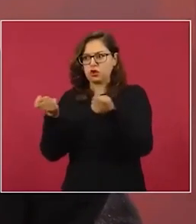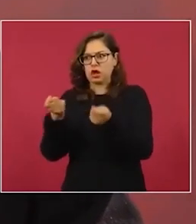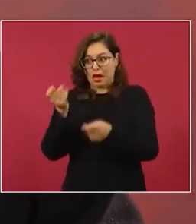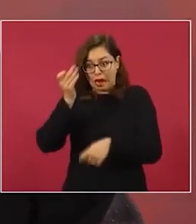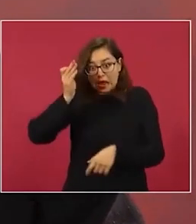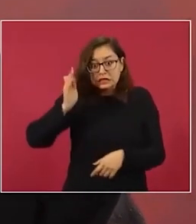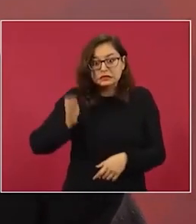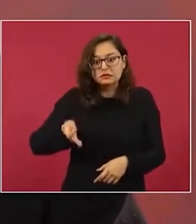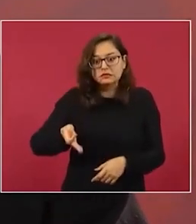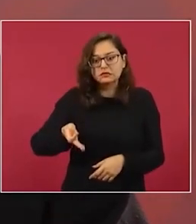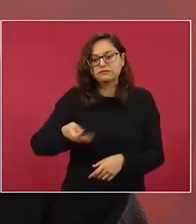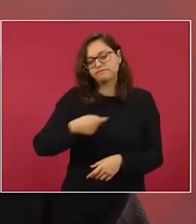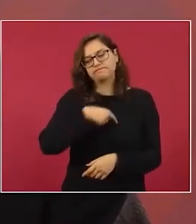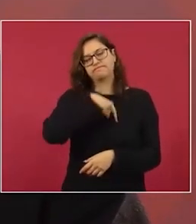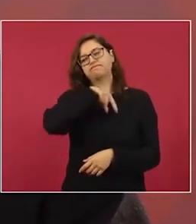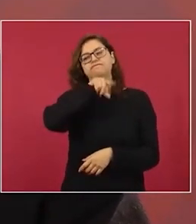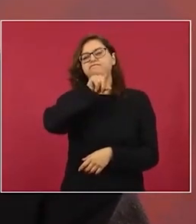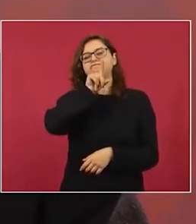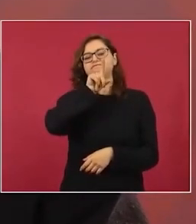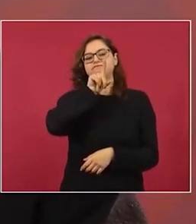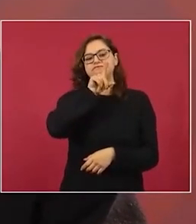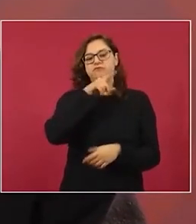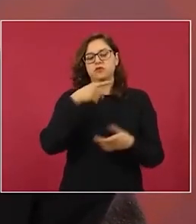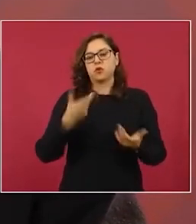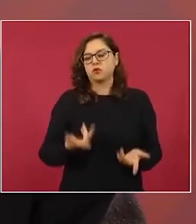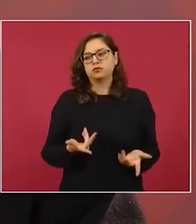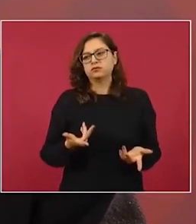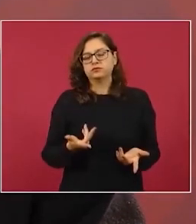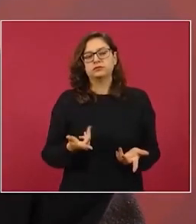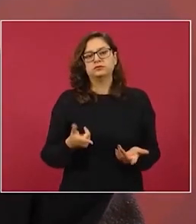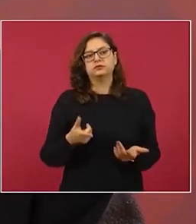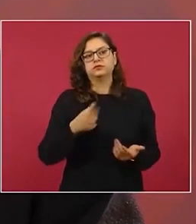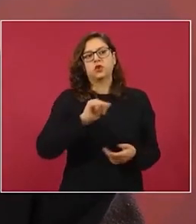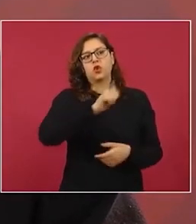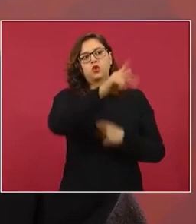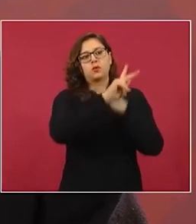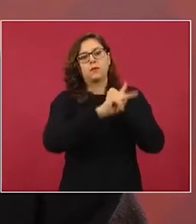otros países llegaran a saquear, a robar.